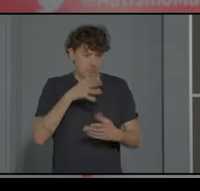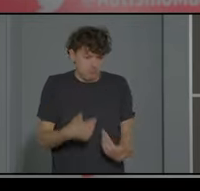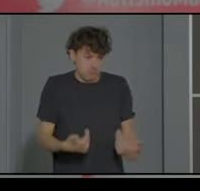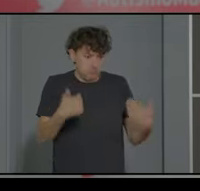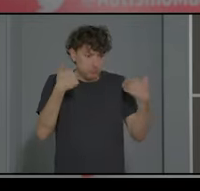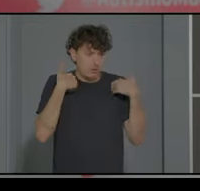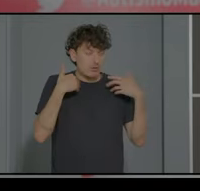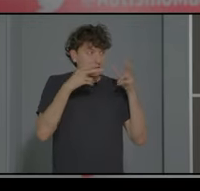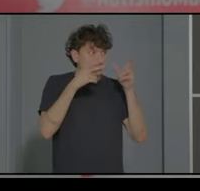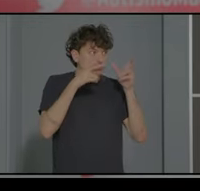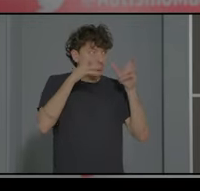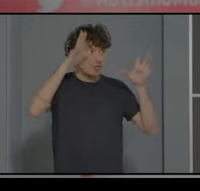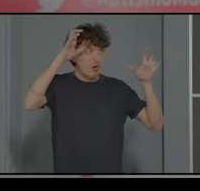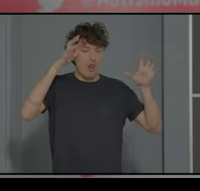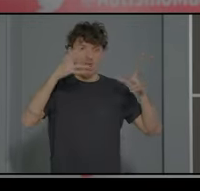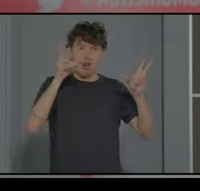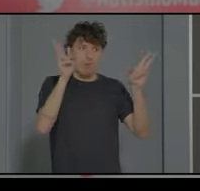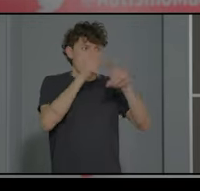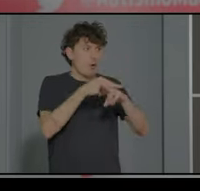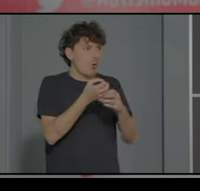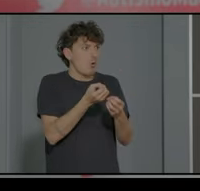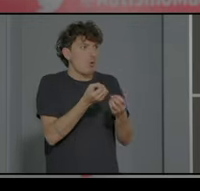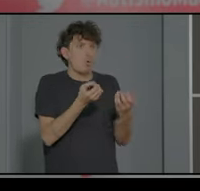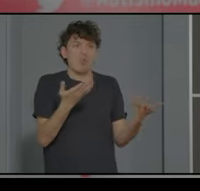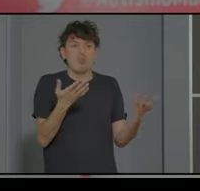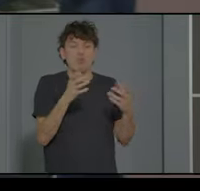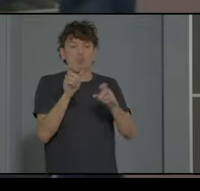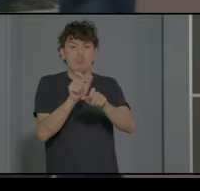¿cuántos chicos de toda esta población se nos caen por en medio?